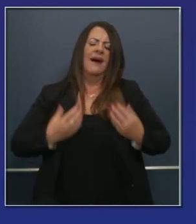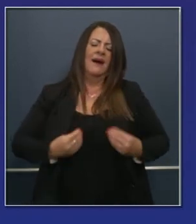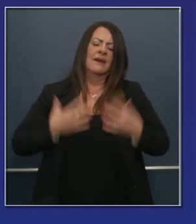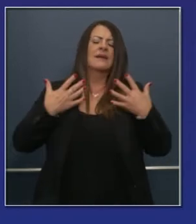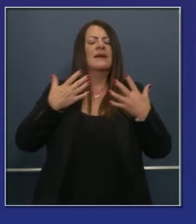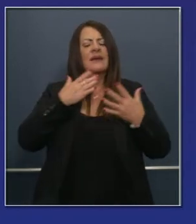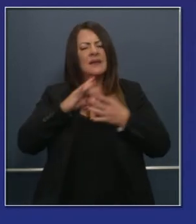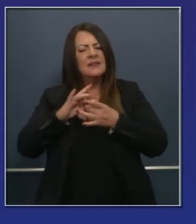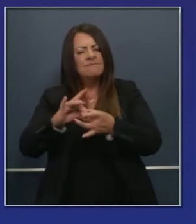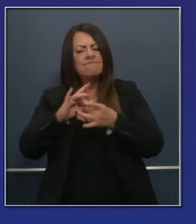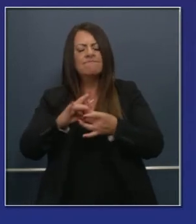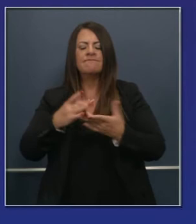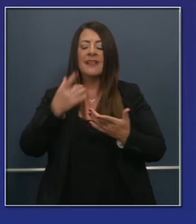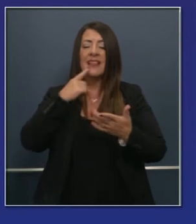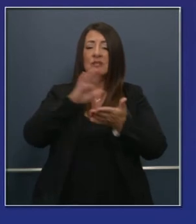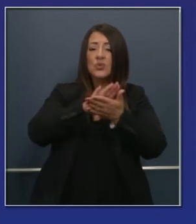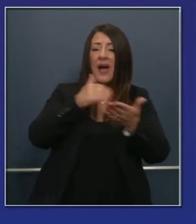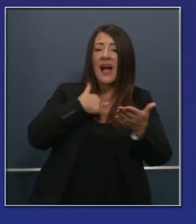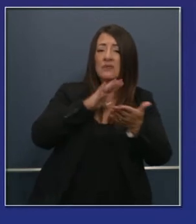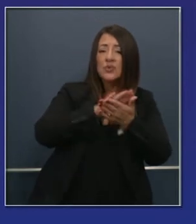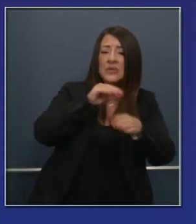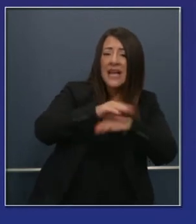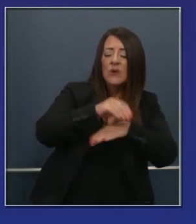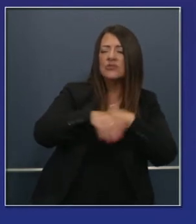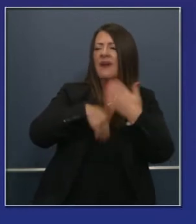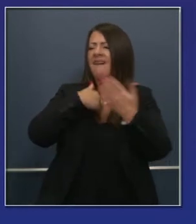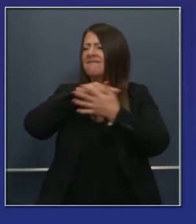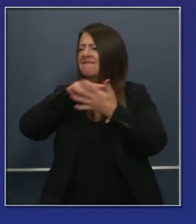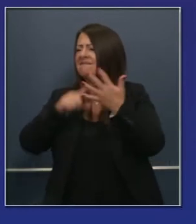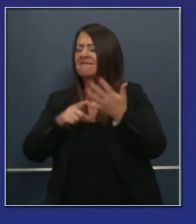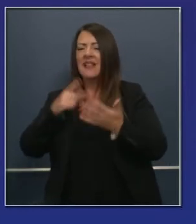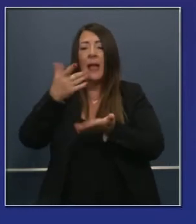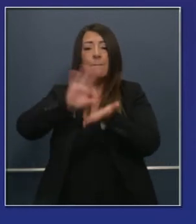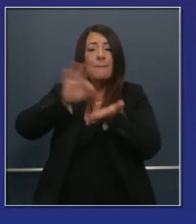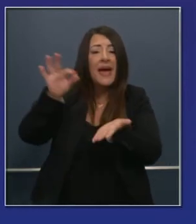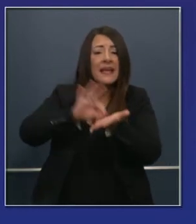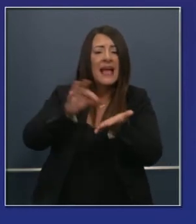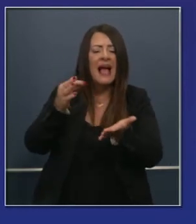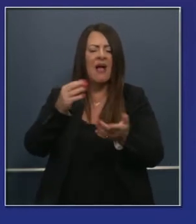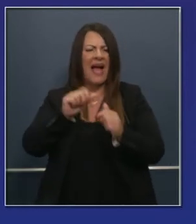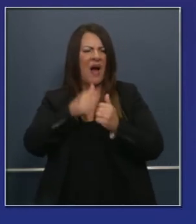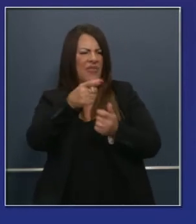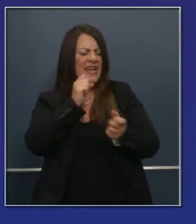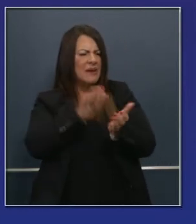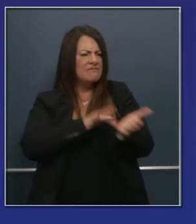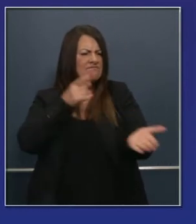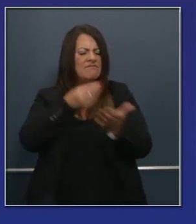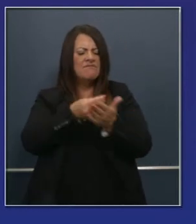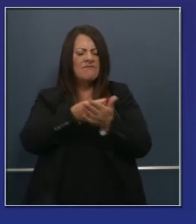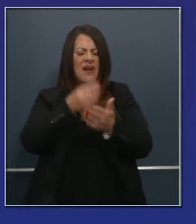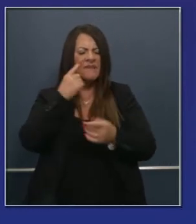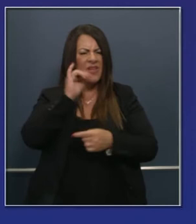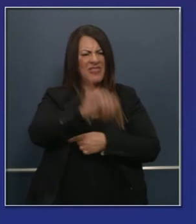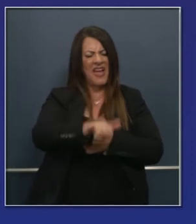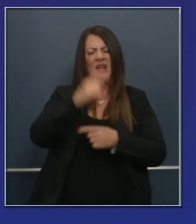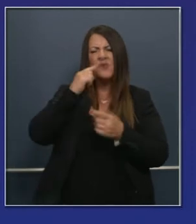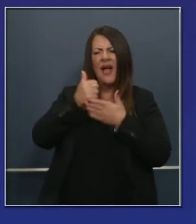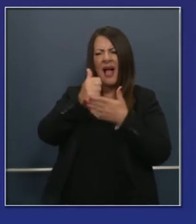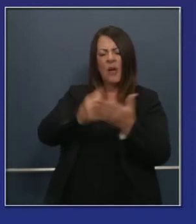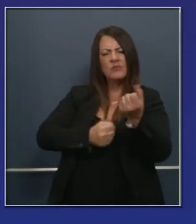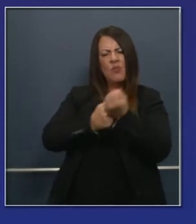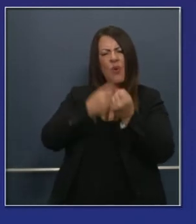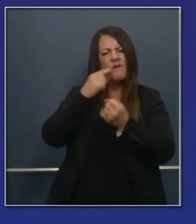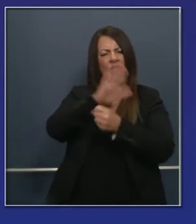Y esta educación a distancia, pues es algo en lo que hemos trabajado con medical, con creando